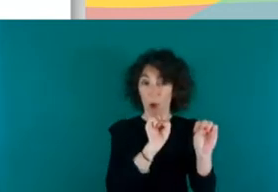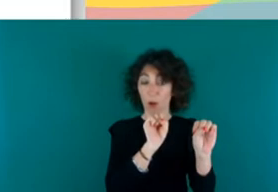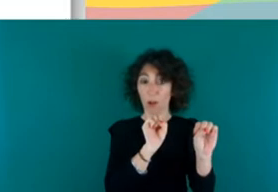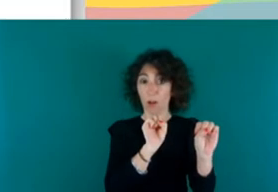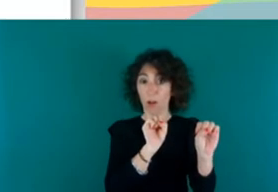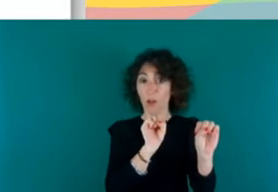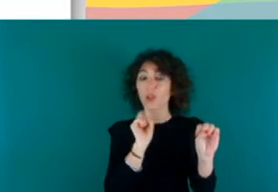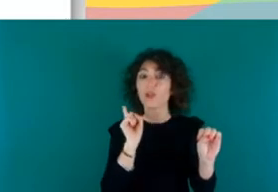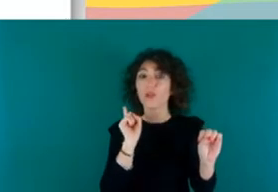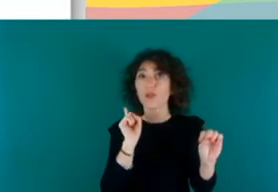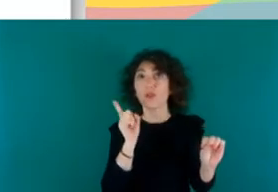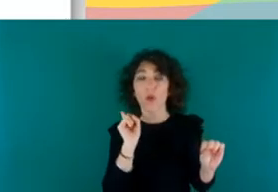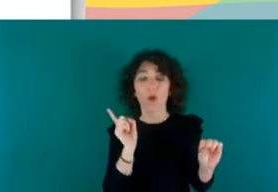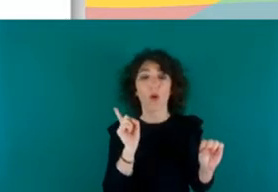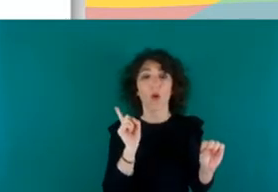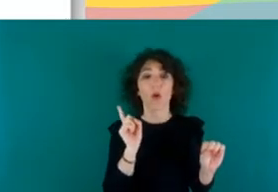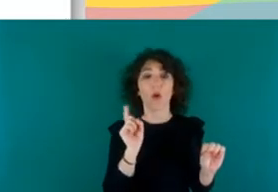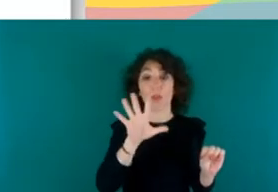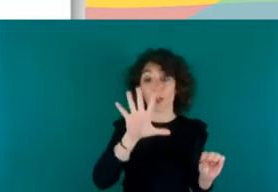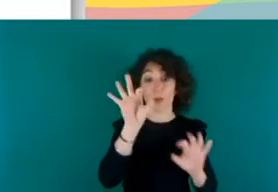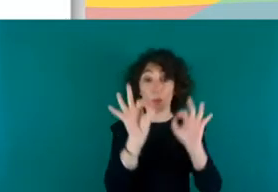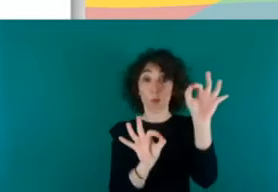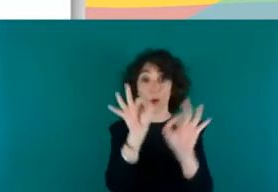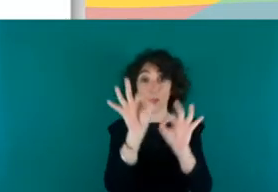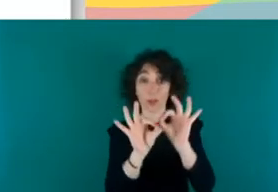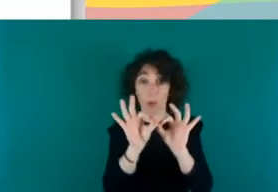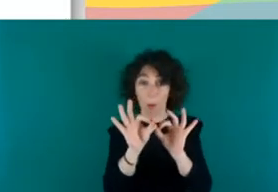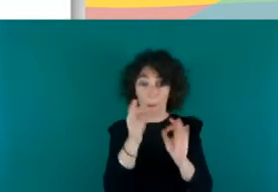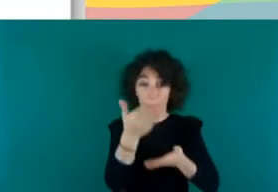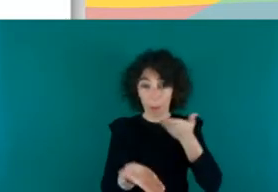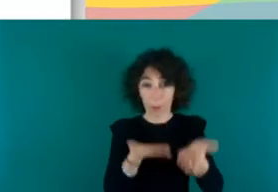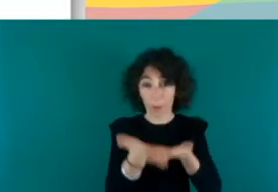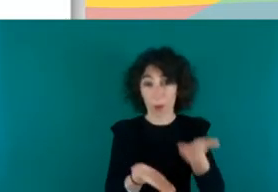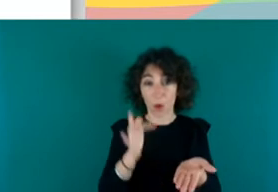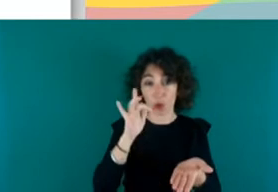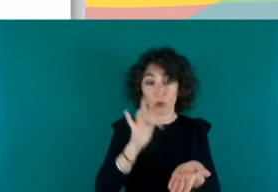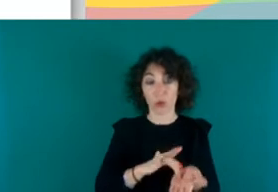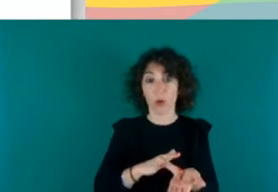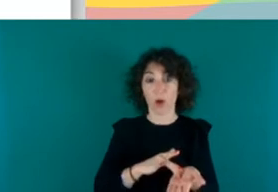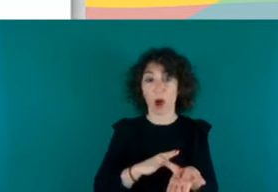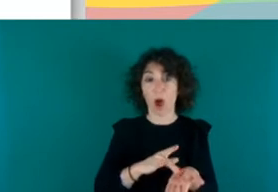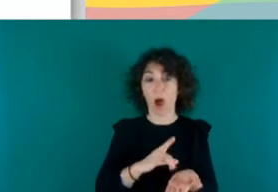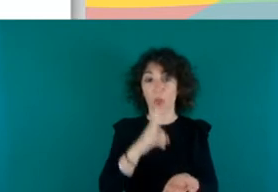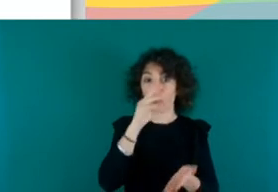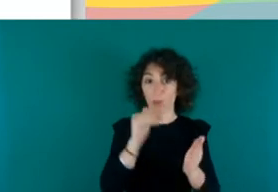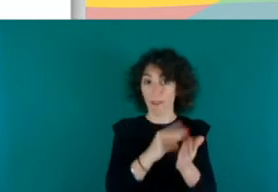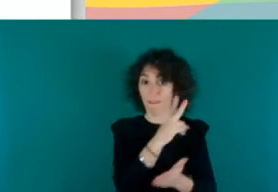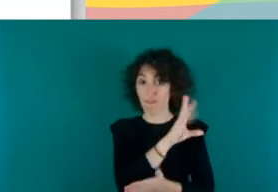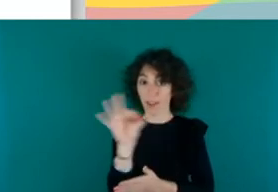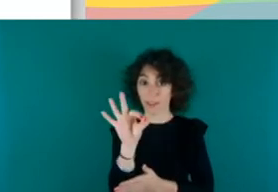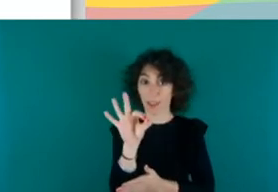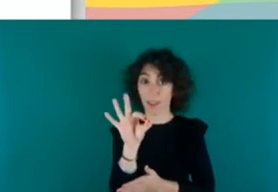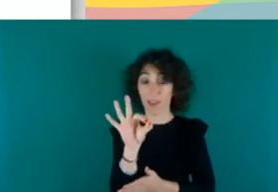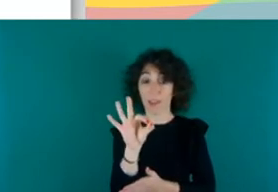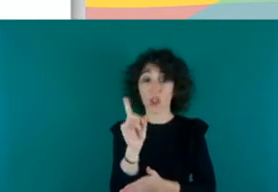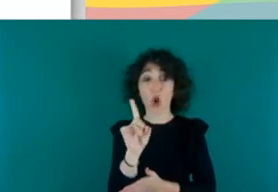solamente, o sea, solamente el 5% de las solicitudes que se produjeron en el 2020, solamente el 5